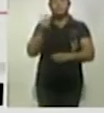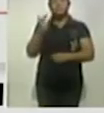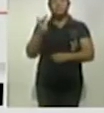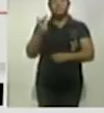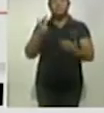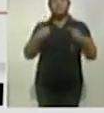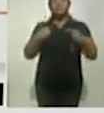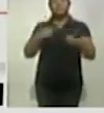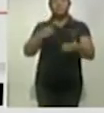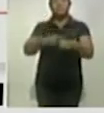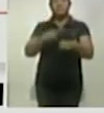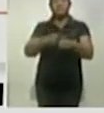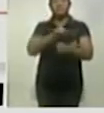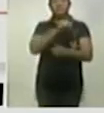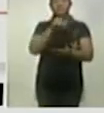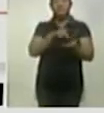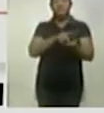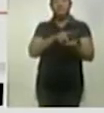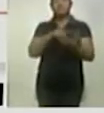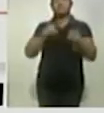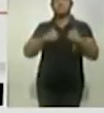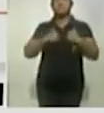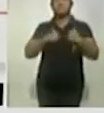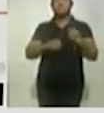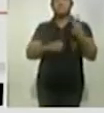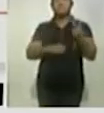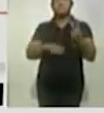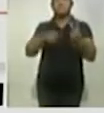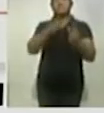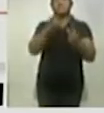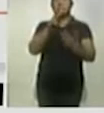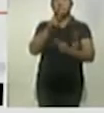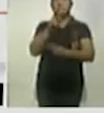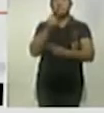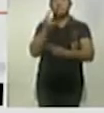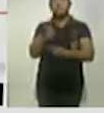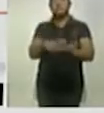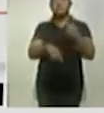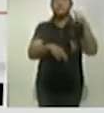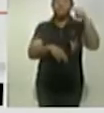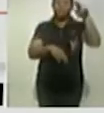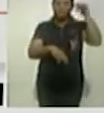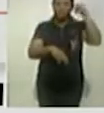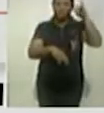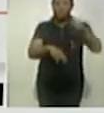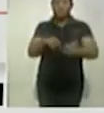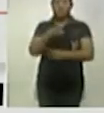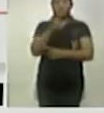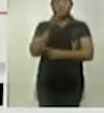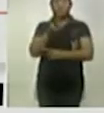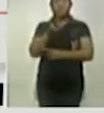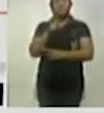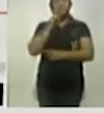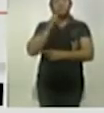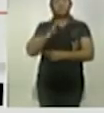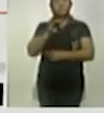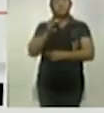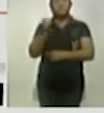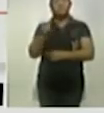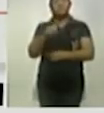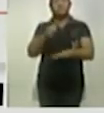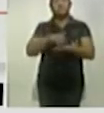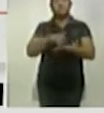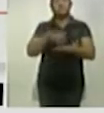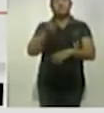y siete casos, Apisaco y Chautenpan ciento ochenta y uno, Guamantla ciento dieciocho, Zacatelco noventa y nueve, Yauquemecan